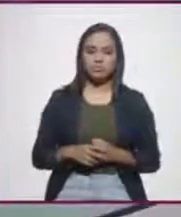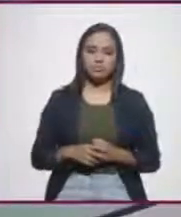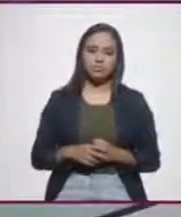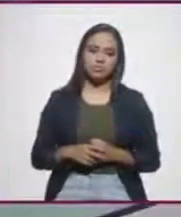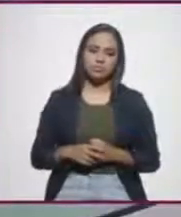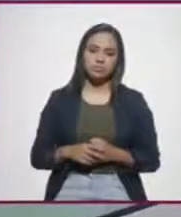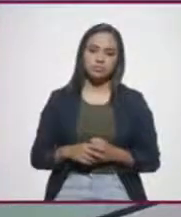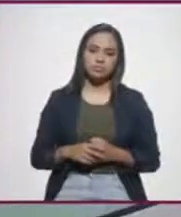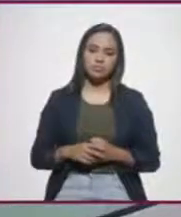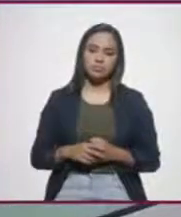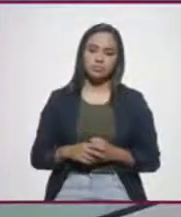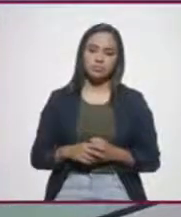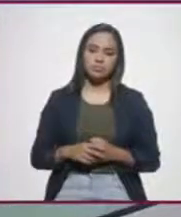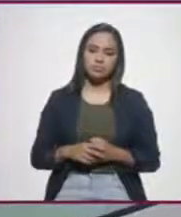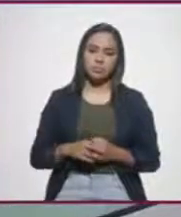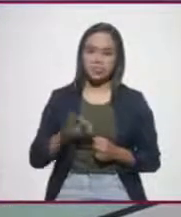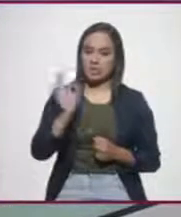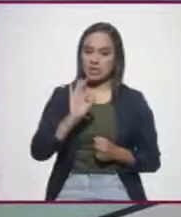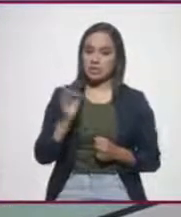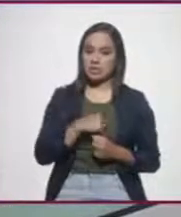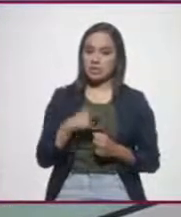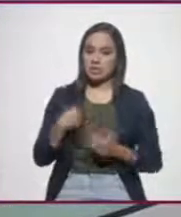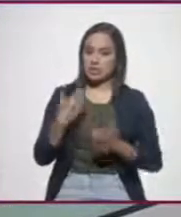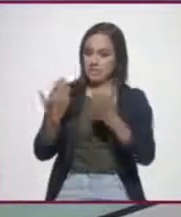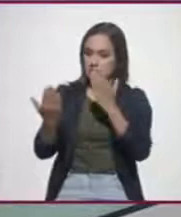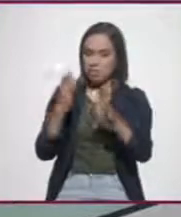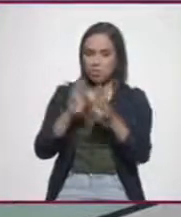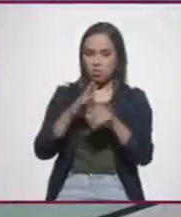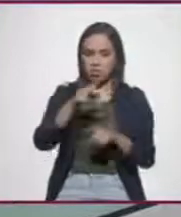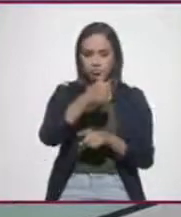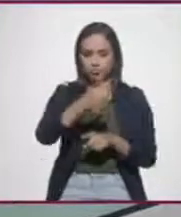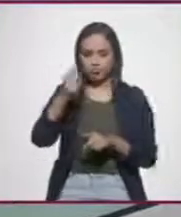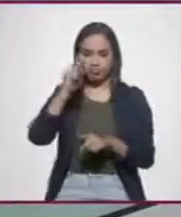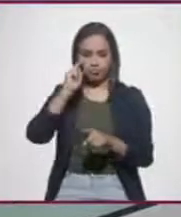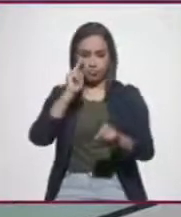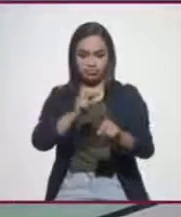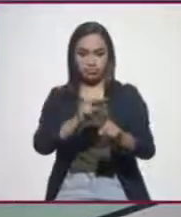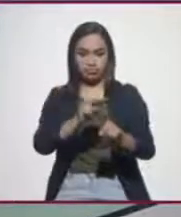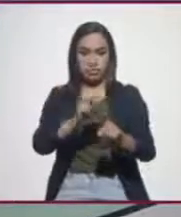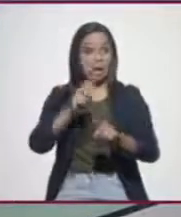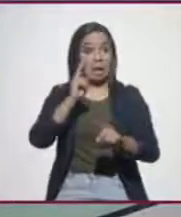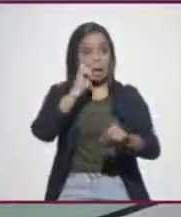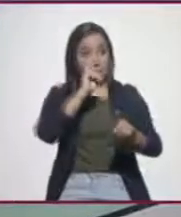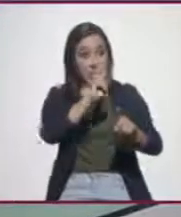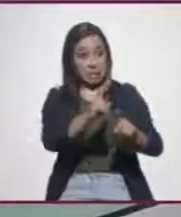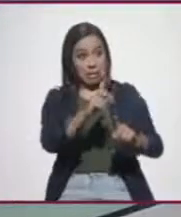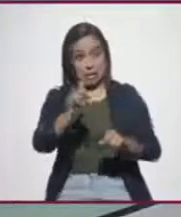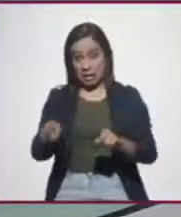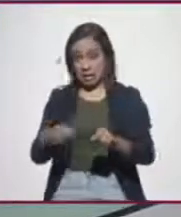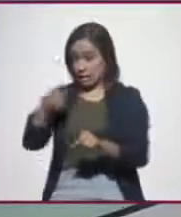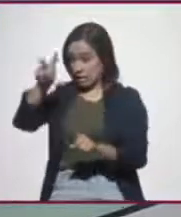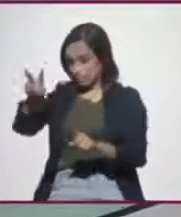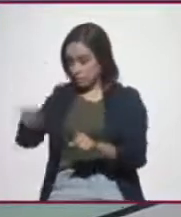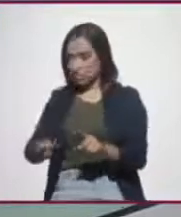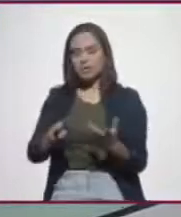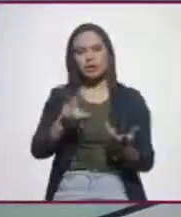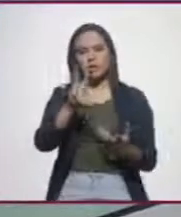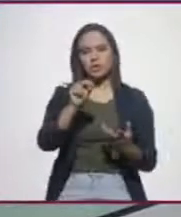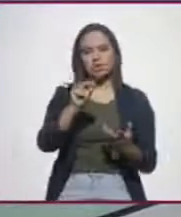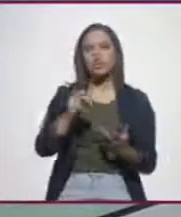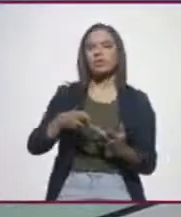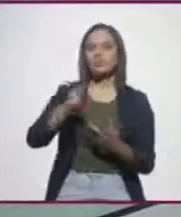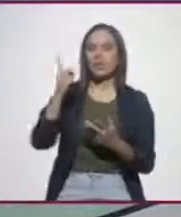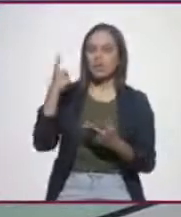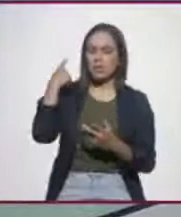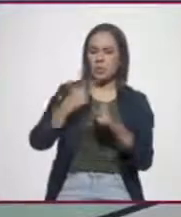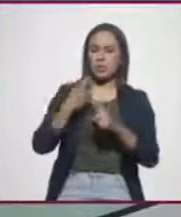Que esto, digamos, si lo comparamos con percepción, que no siempre percepción es realidad, pero hay que ver. Aquí generamos desde hace